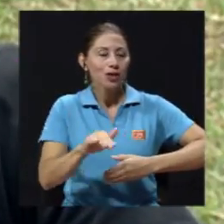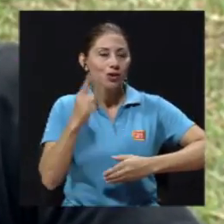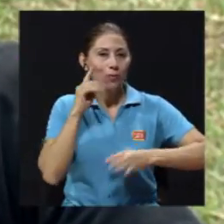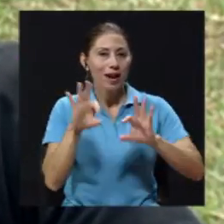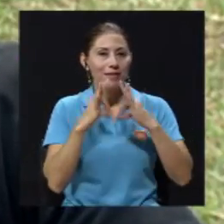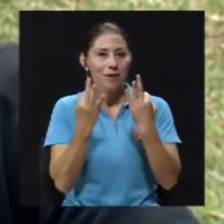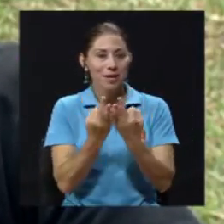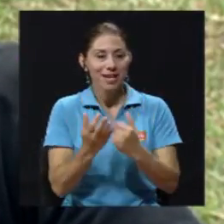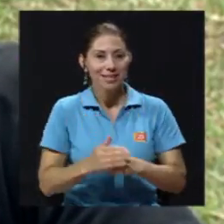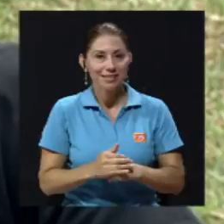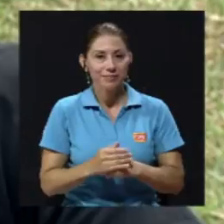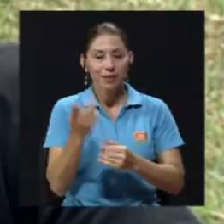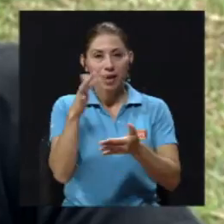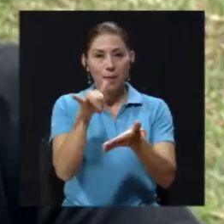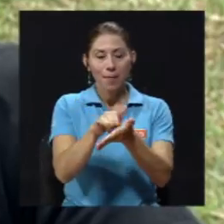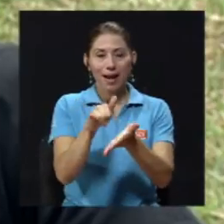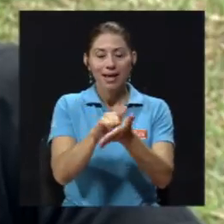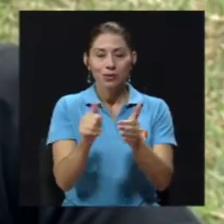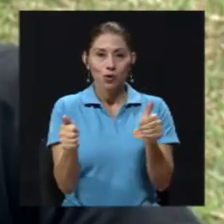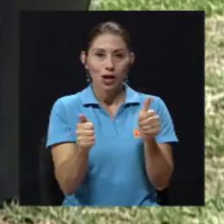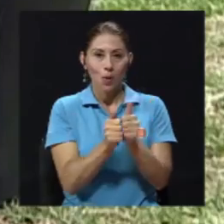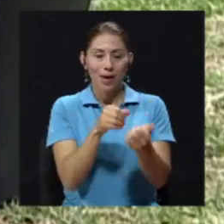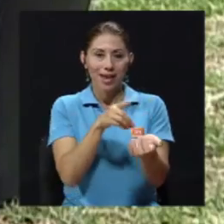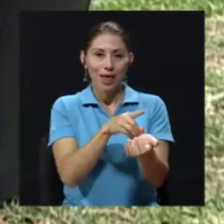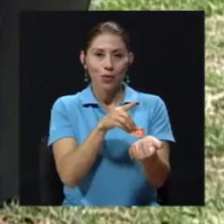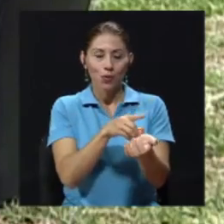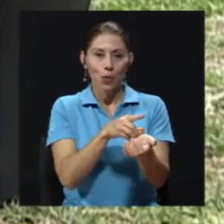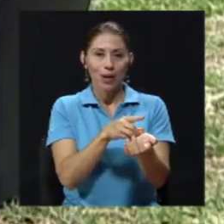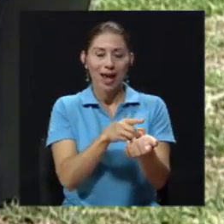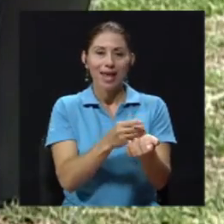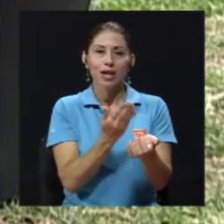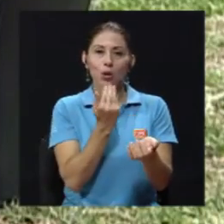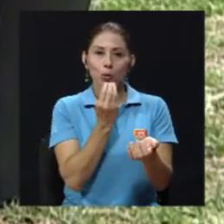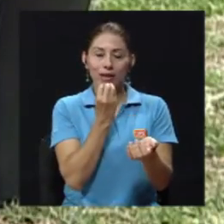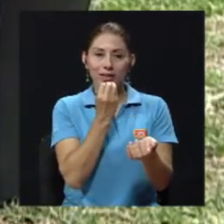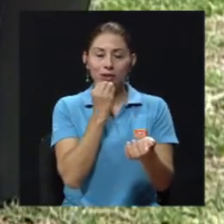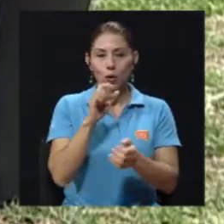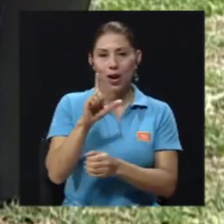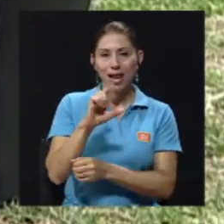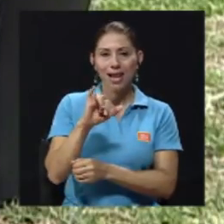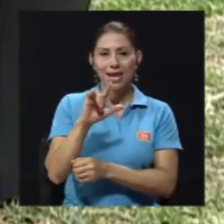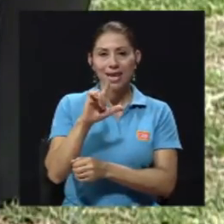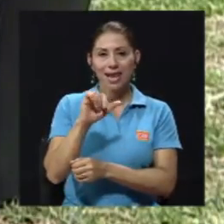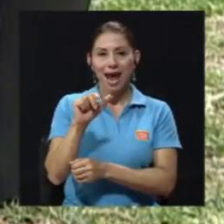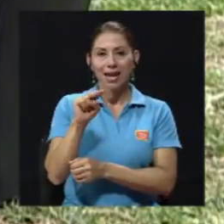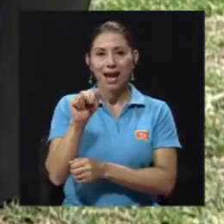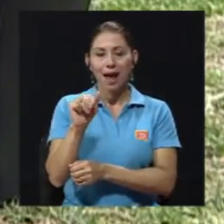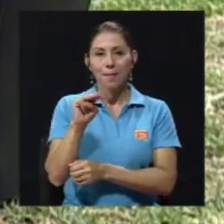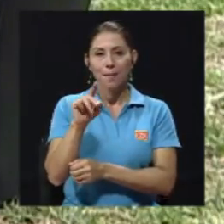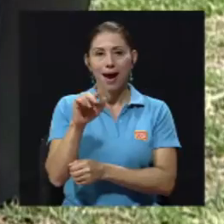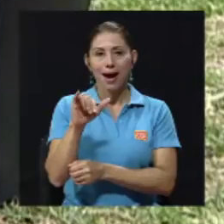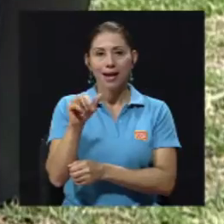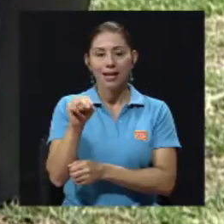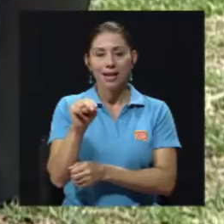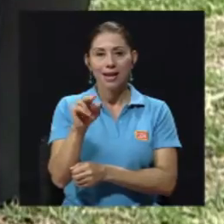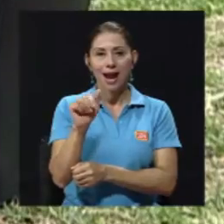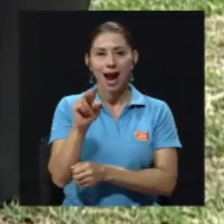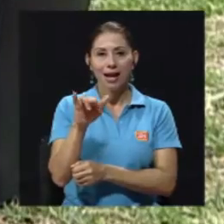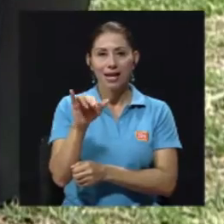familias. Y para esto, pues, nos acompaña la doctora en nutrición, Liliana Marín Arias, quien además es